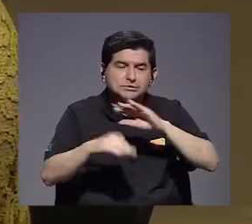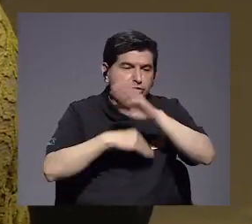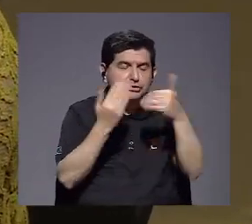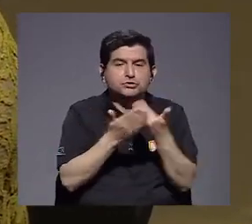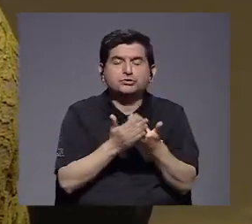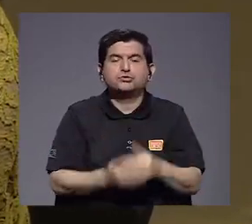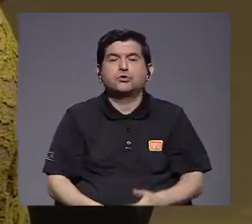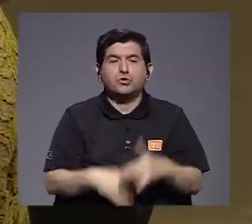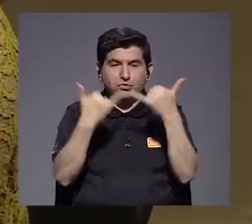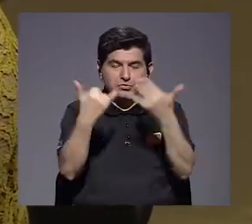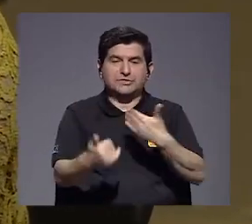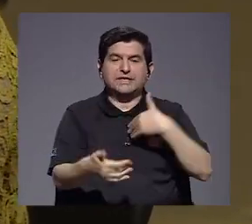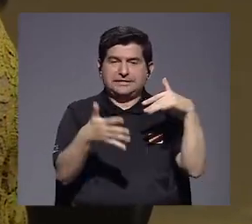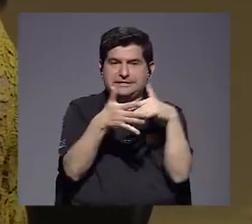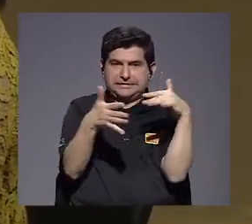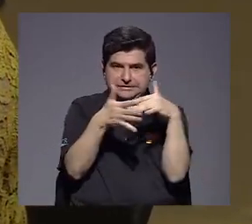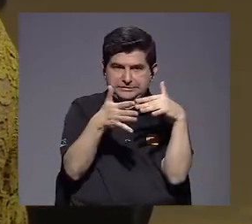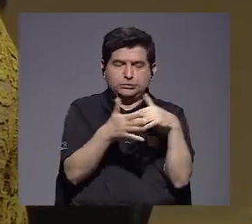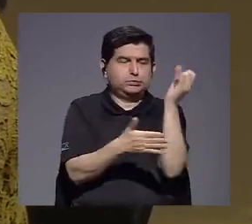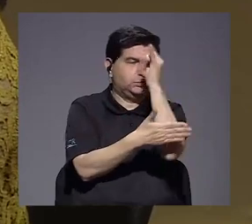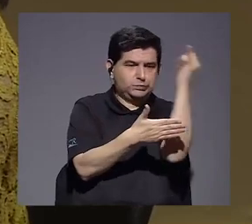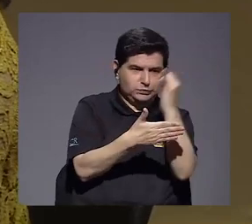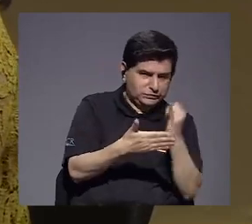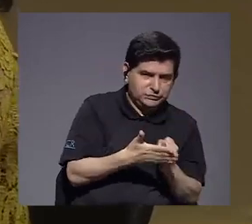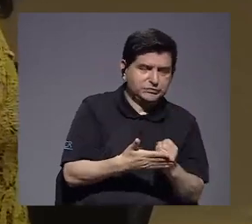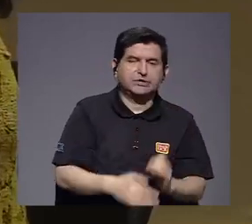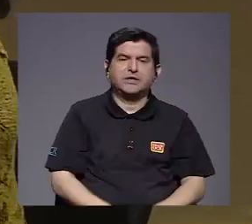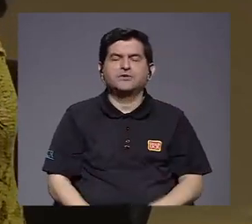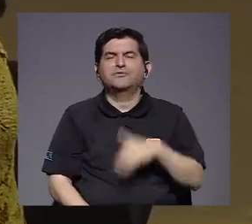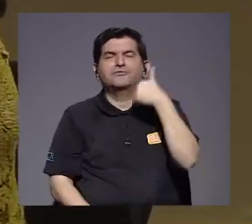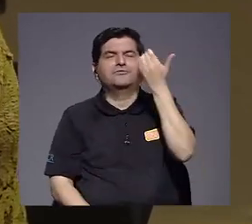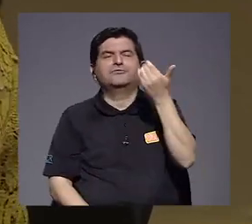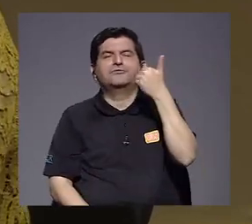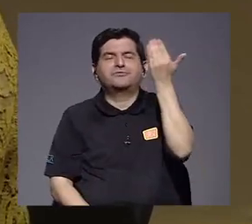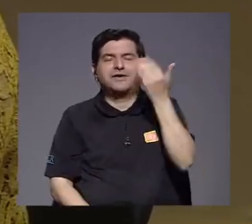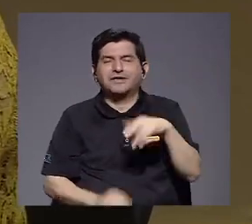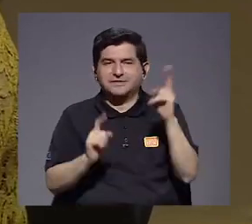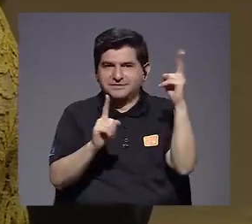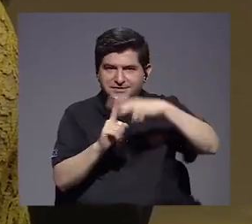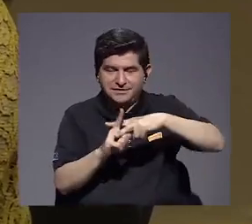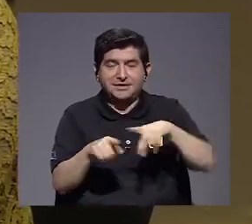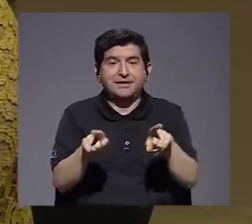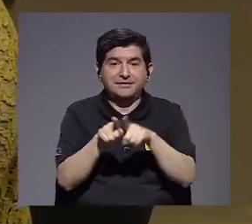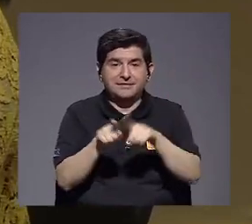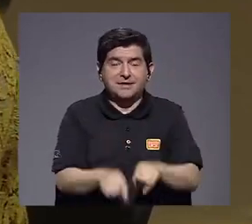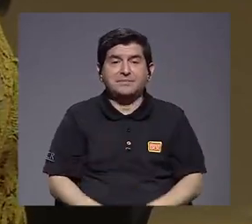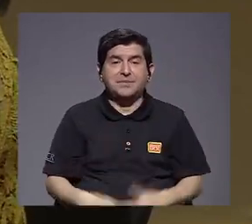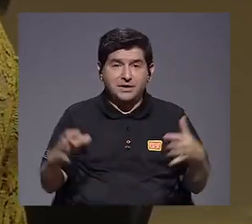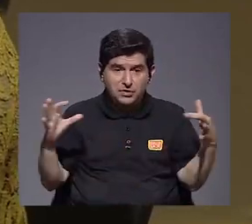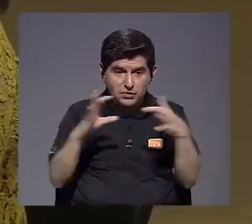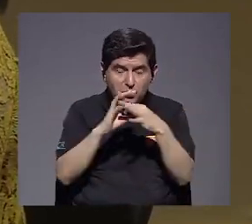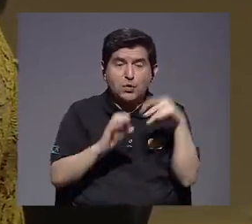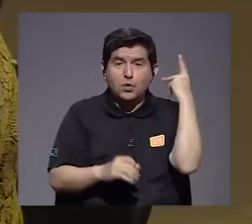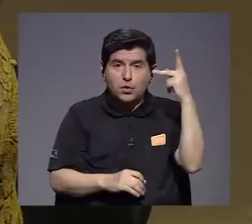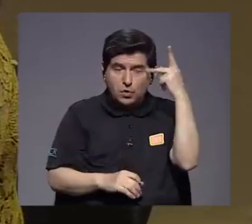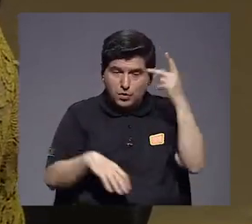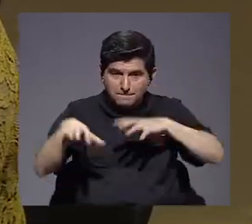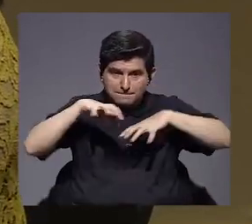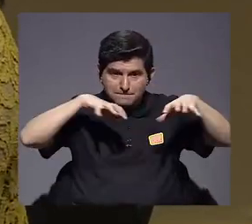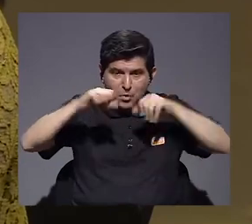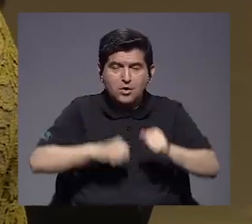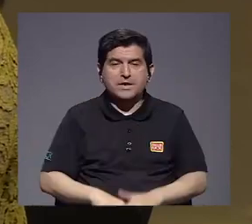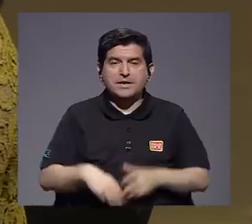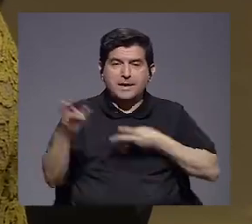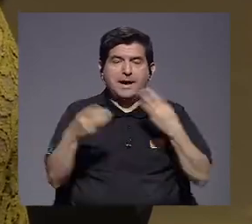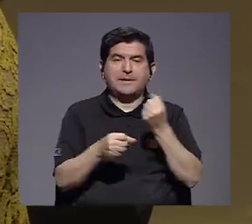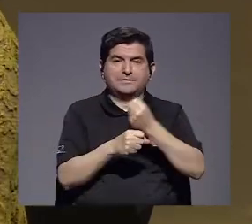Todas las obras ya cuentan con los estudios, con los diseños, entonces es muy fácil echar a andar. Además, con coordinación con políticas activas